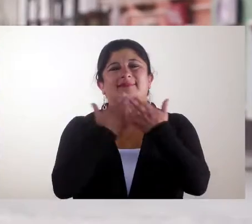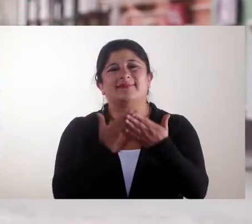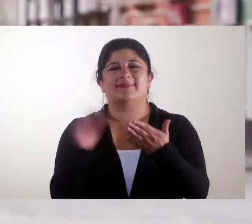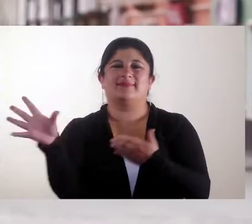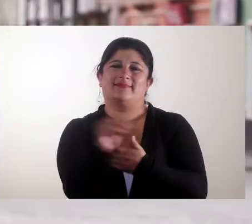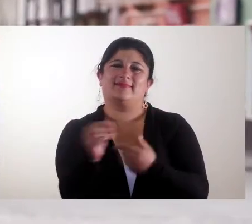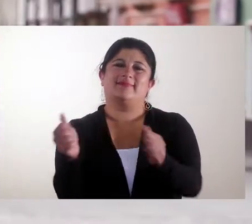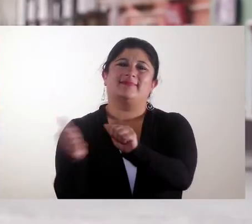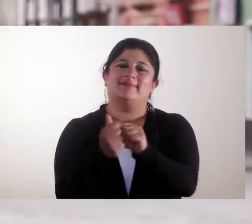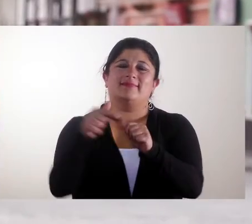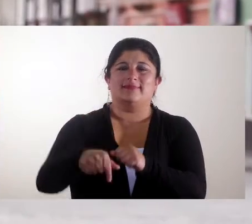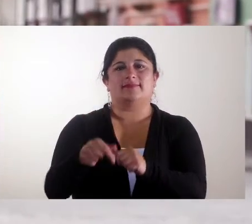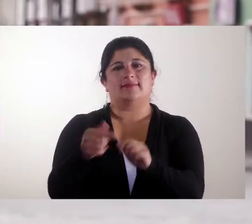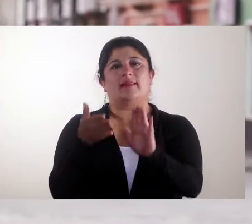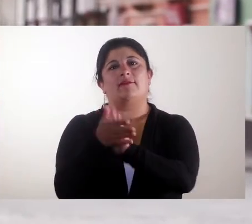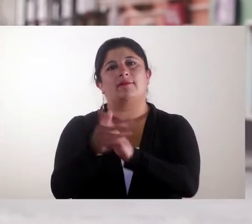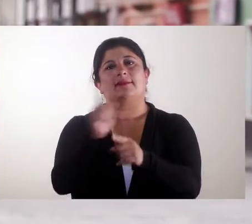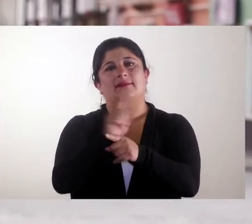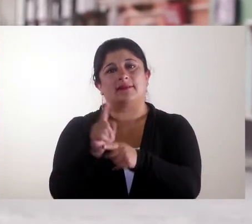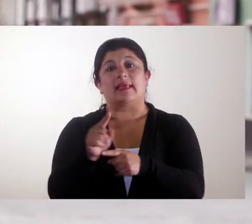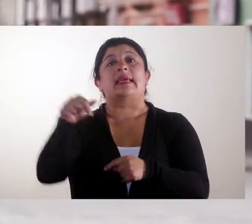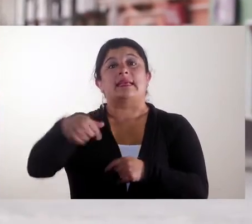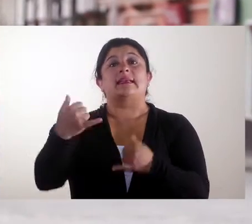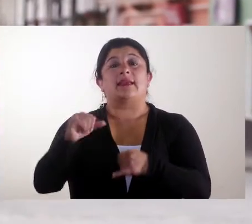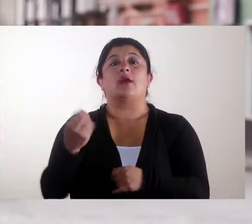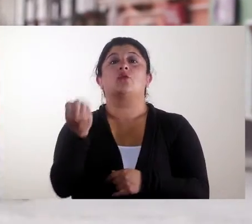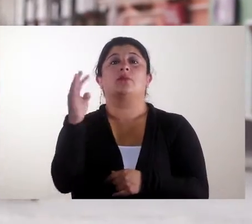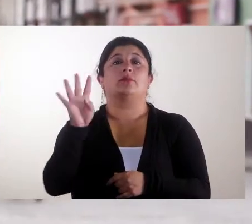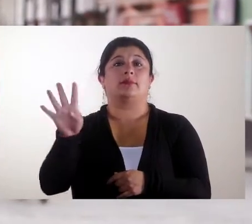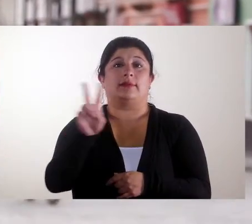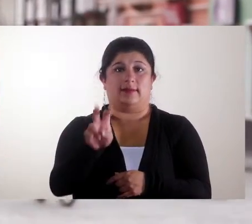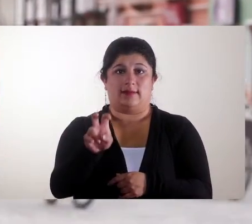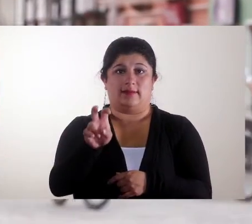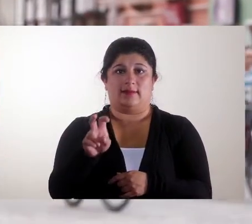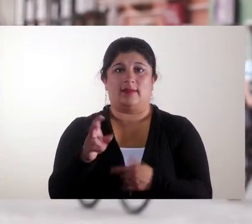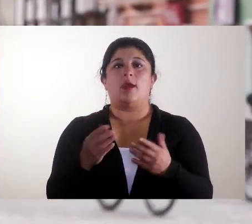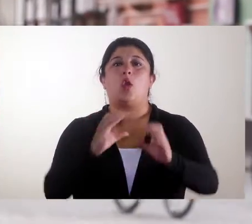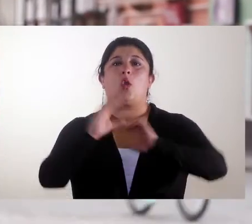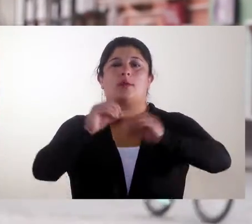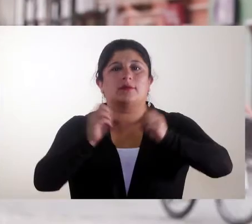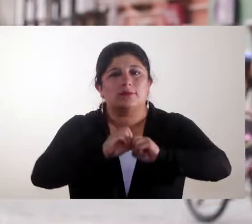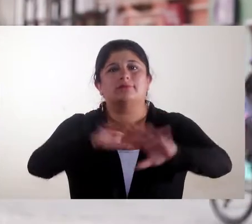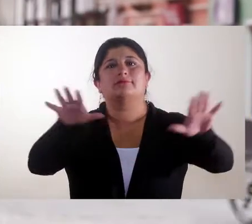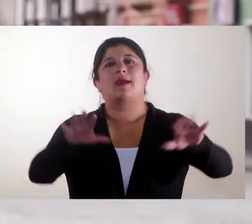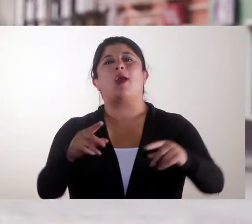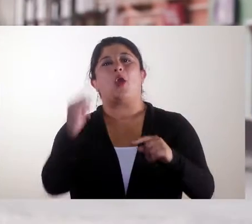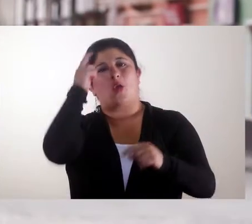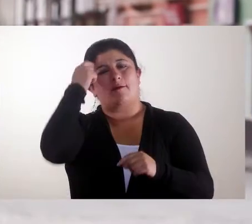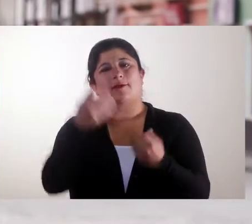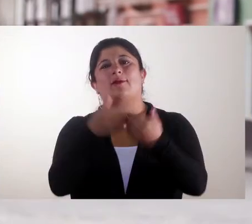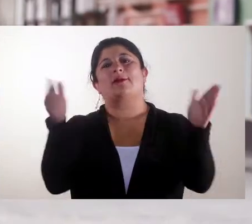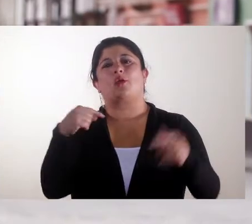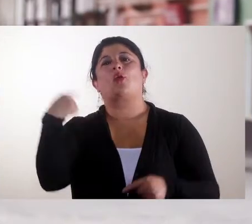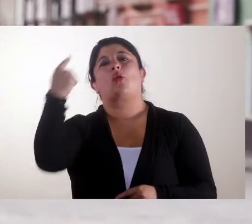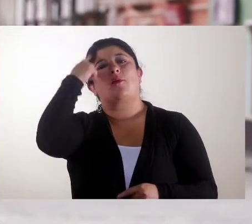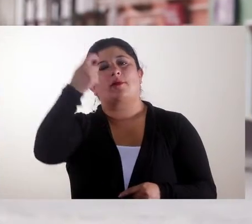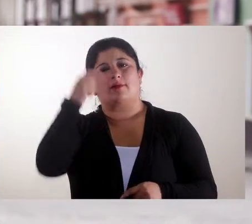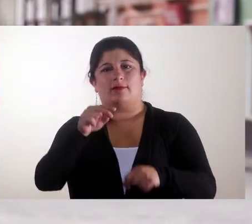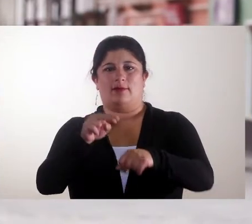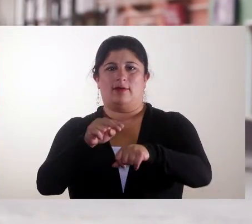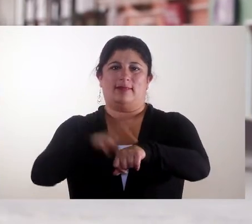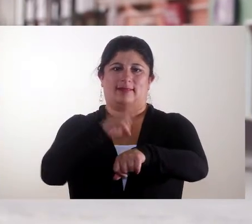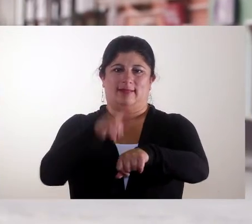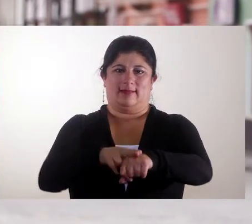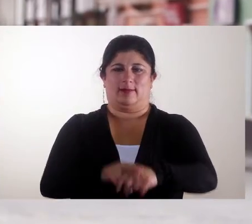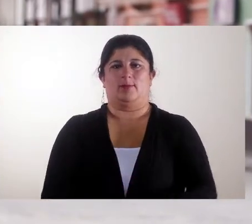Muchas gracias a todos y todas por acompañarnos en estos informes semanales. Este ya el número 47, Comunicación Pública, Gobierno Abierto, desde la